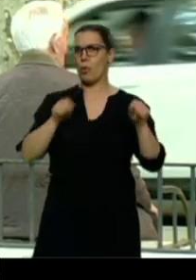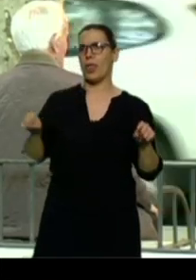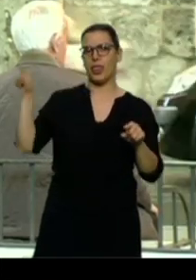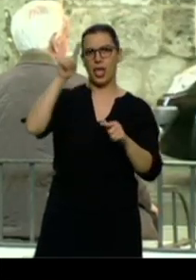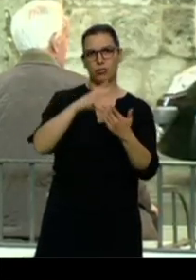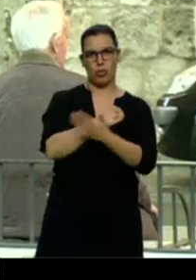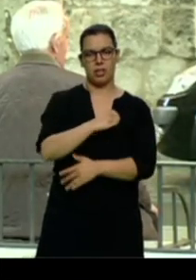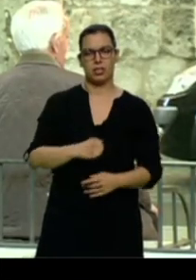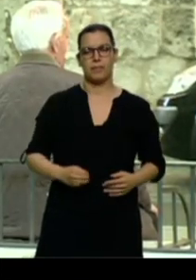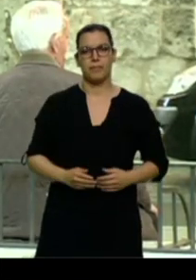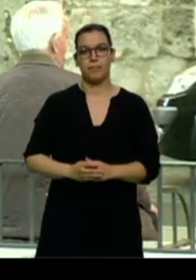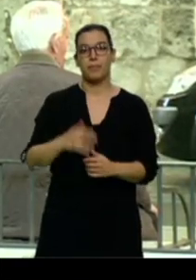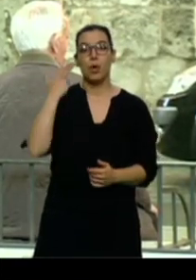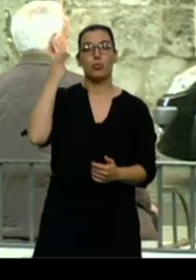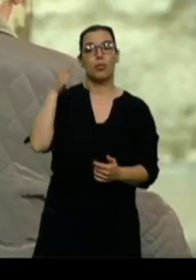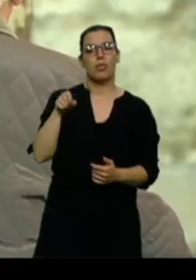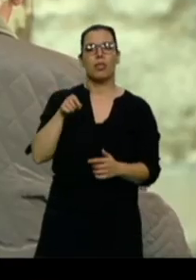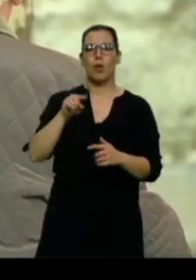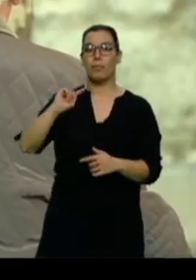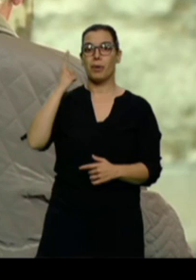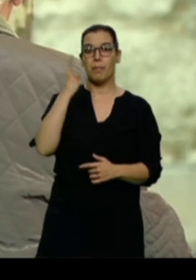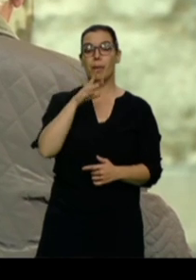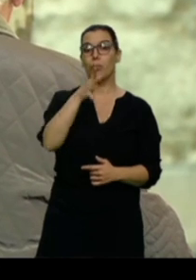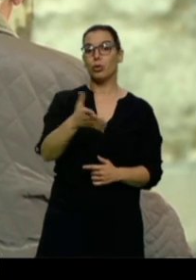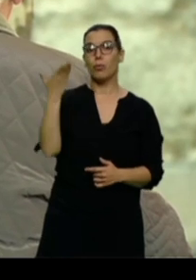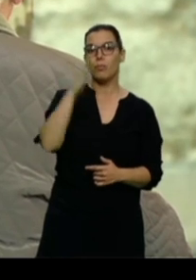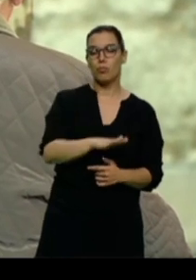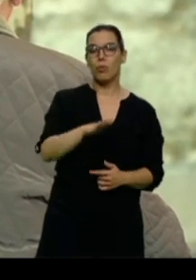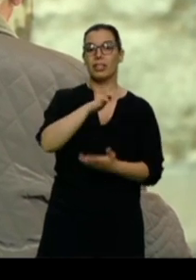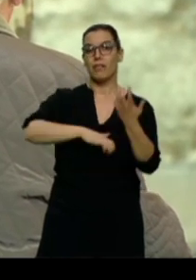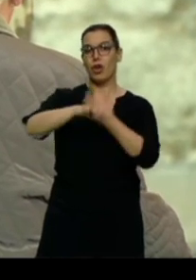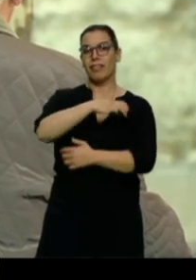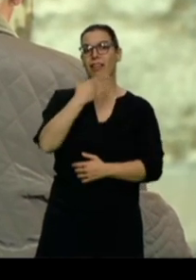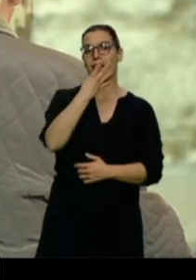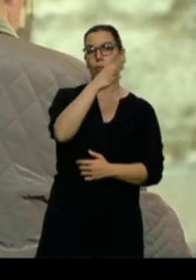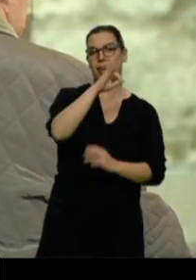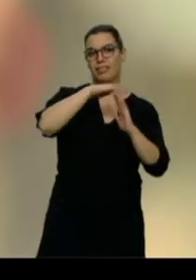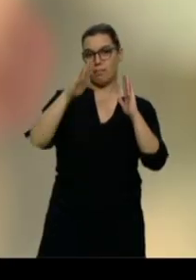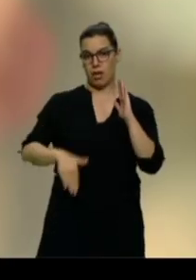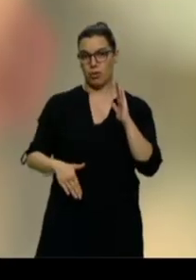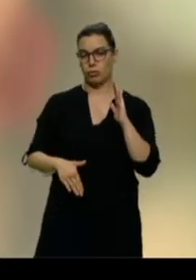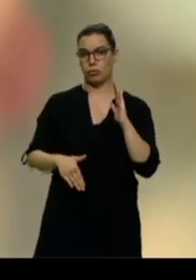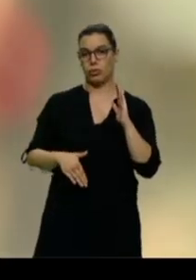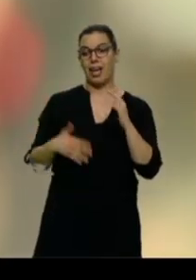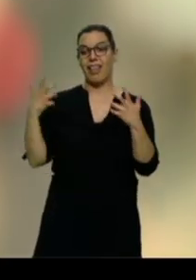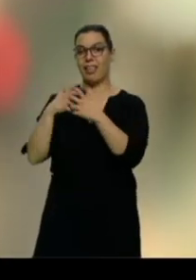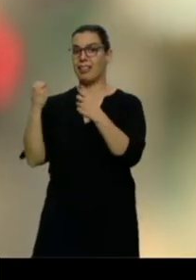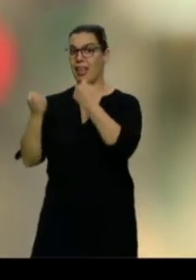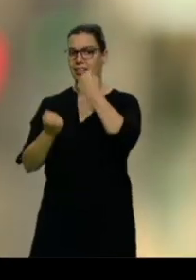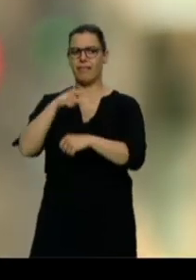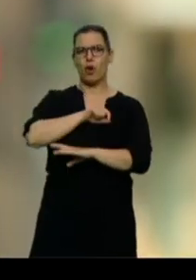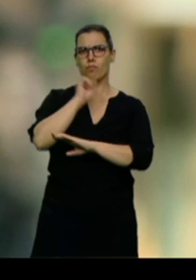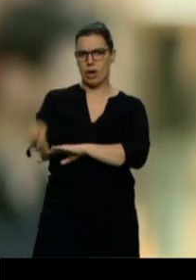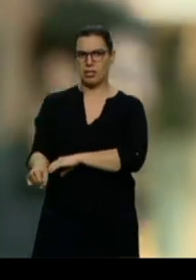El suicidio es la primera causa de muerte violenta entre los menores de 40 años. Muy por encima de los accidentes de tráfico, pero